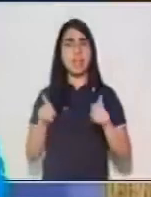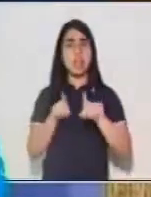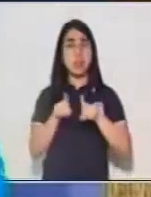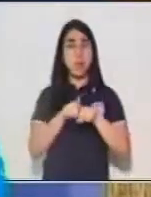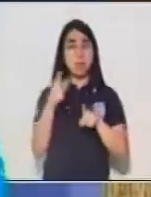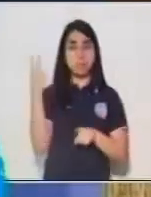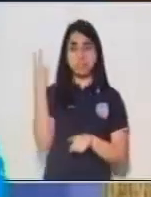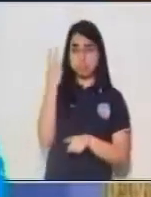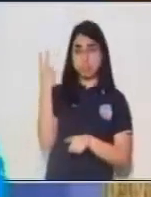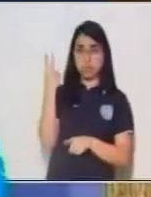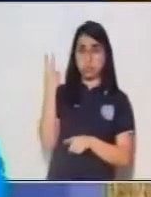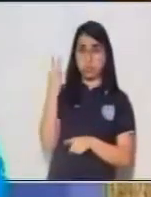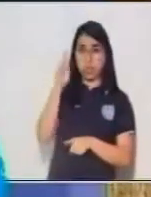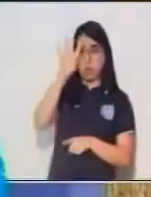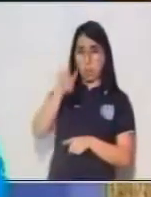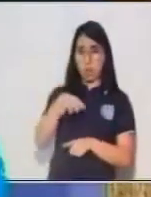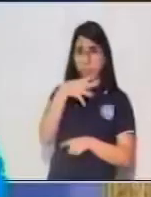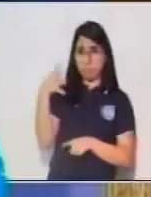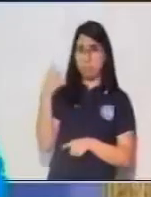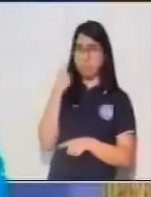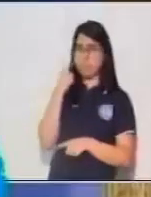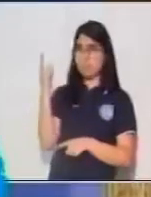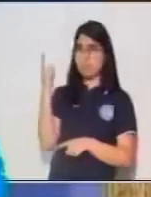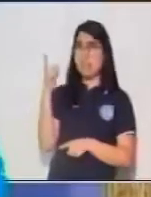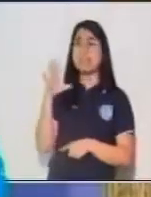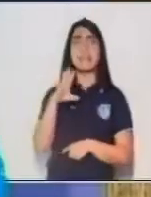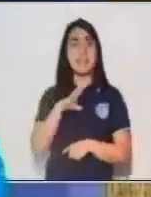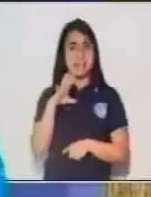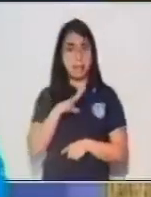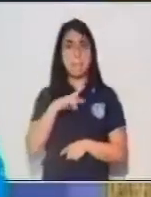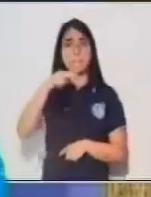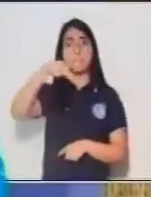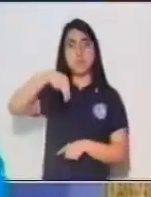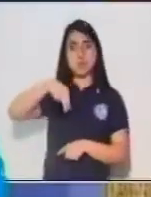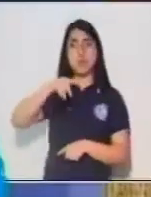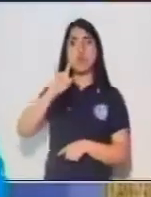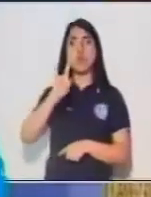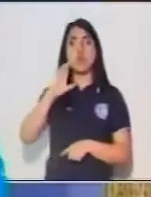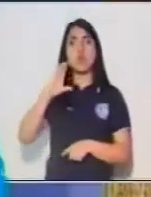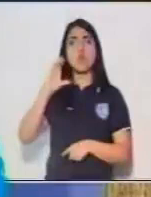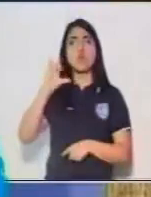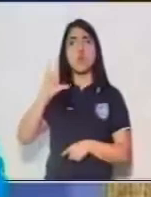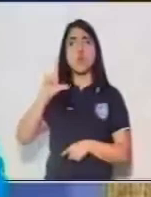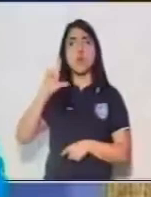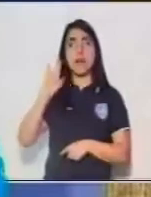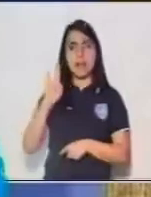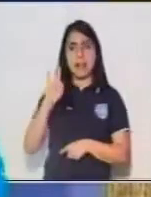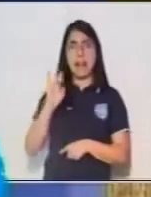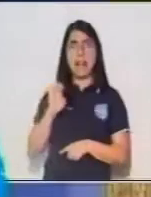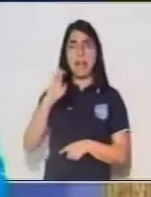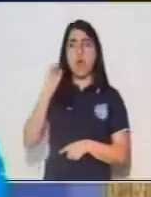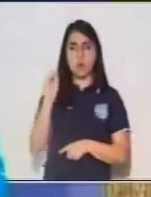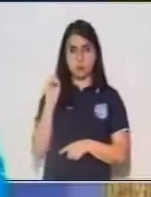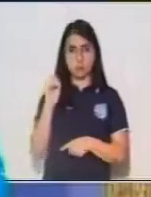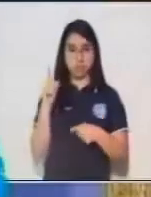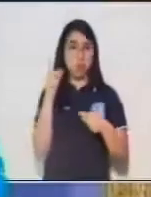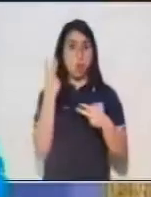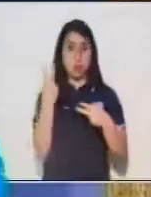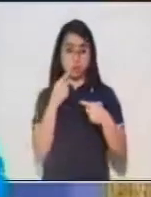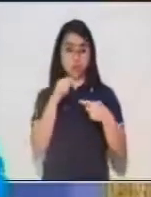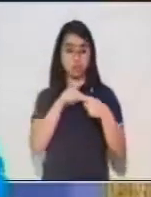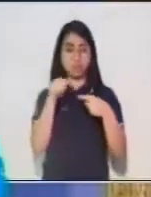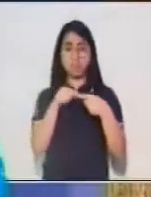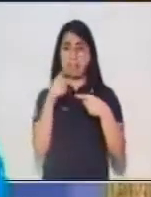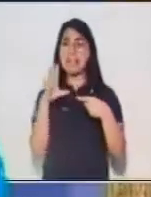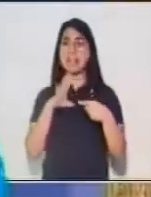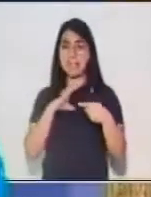tenemos en común el núcleo. Entonces cuando hablamos de sintagma, pues van a tener eso en común.